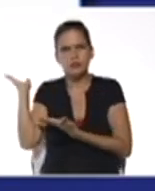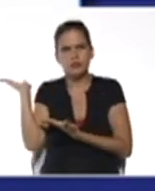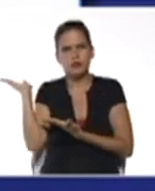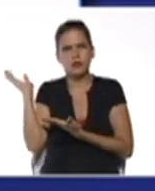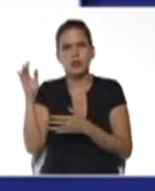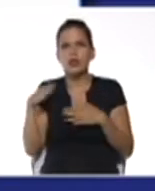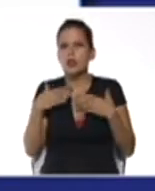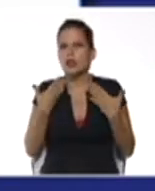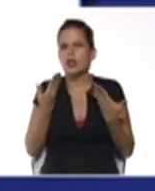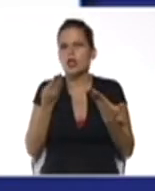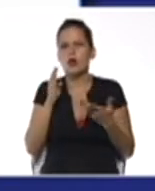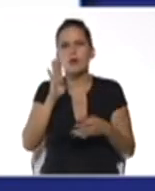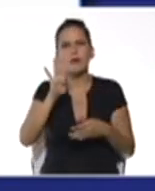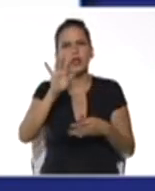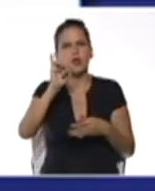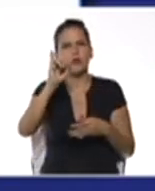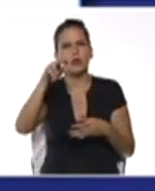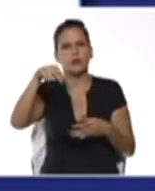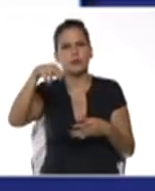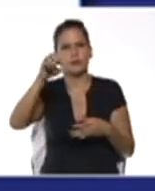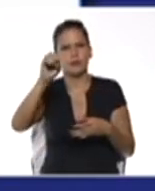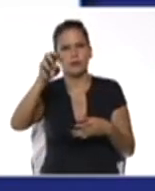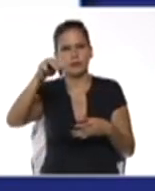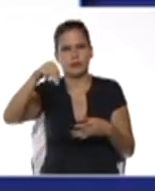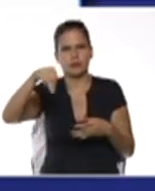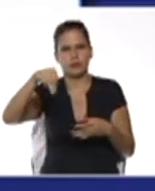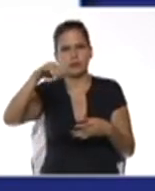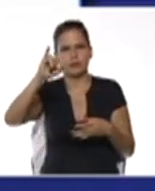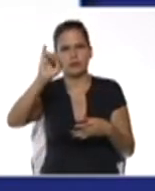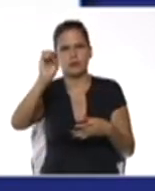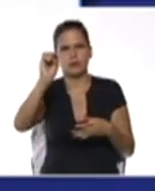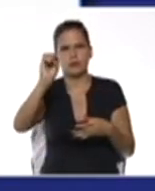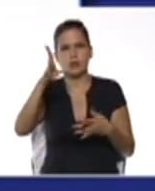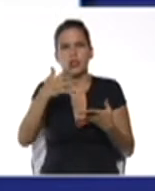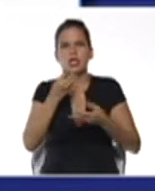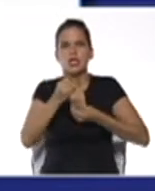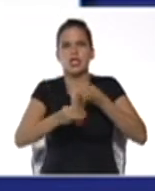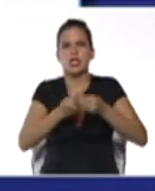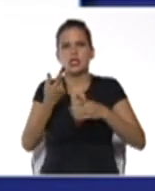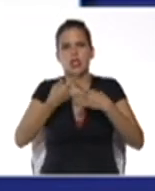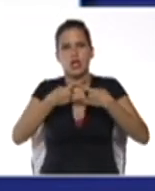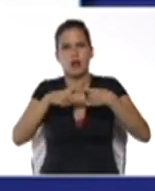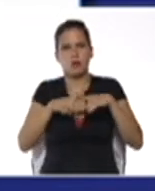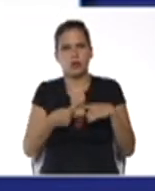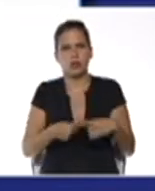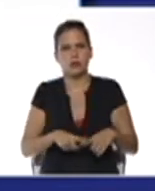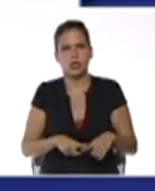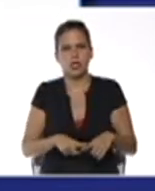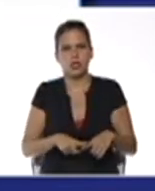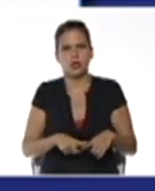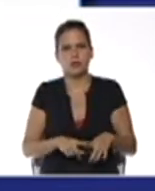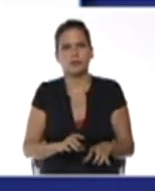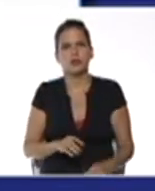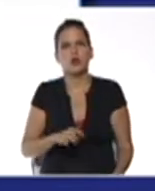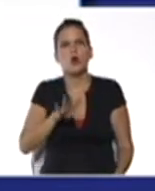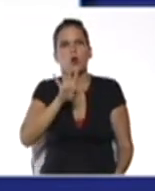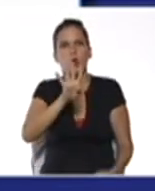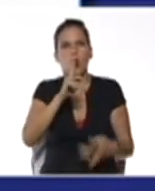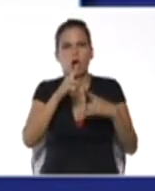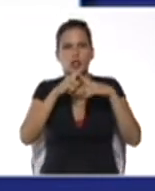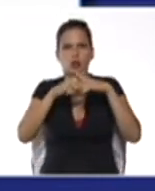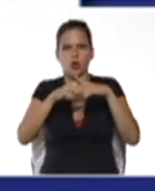es un binomio, y efectuar, en este caso la multiplicación de dos binomios, en el que el primero de ellos es